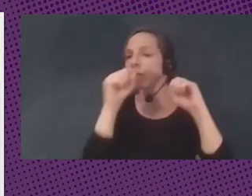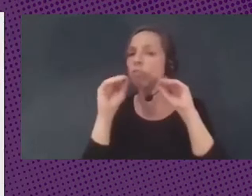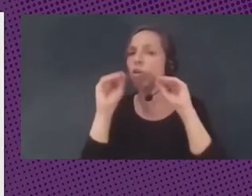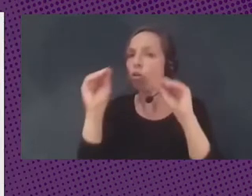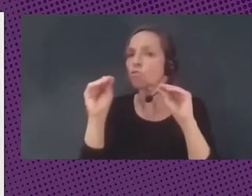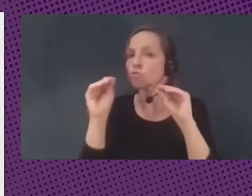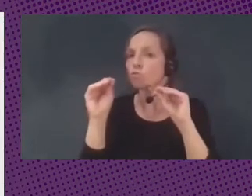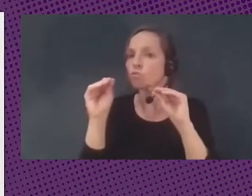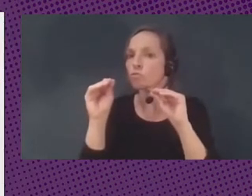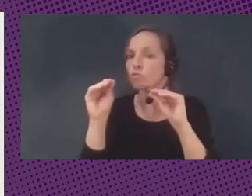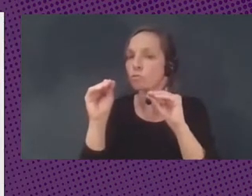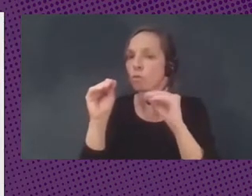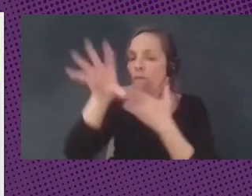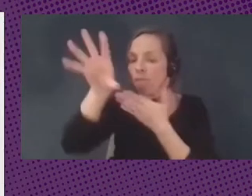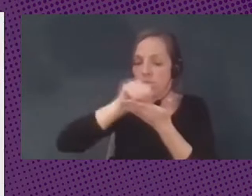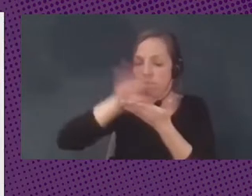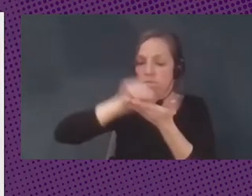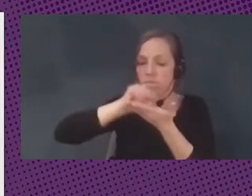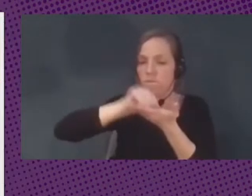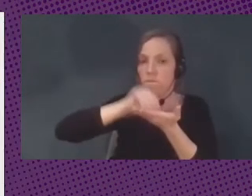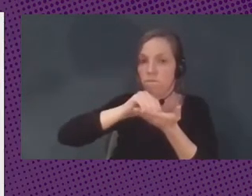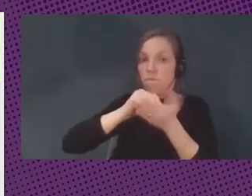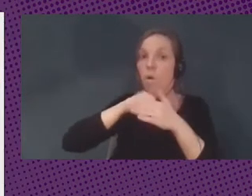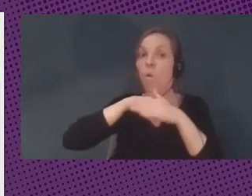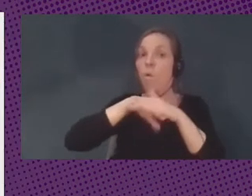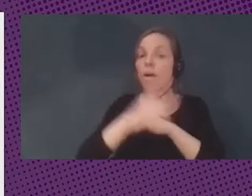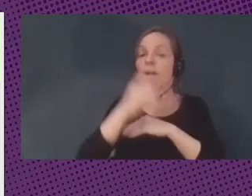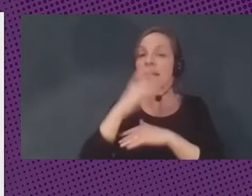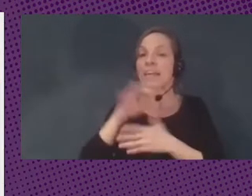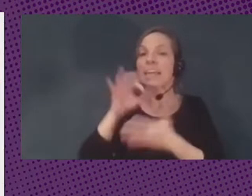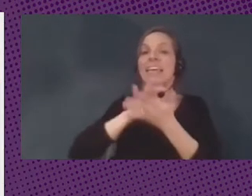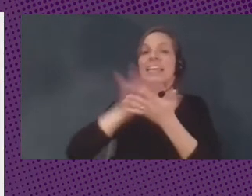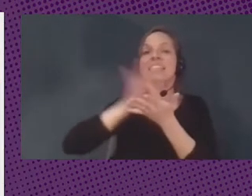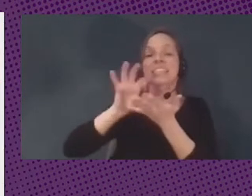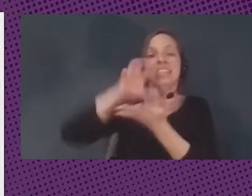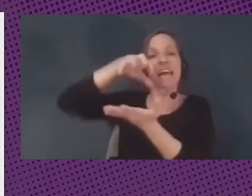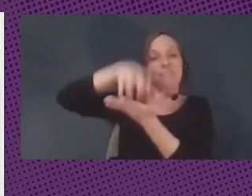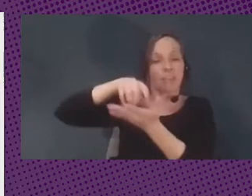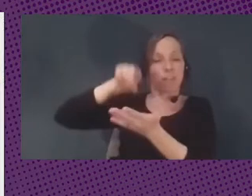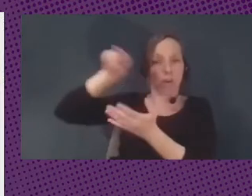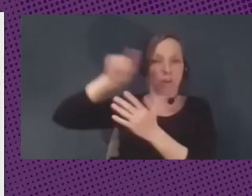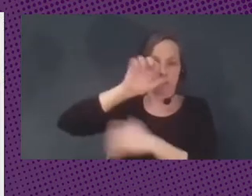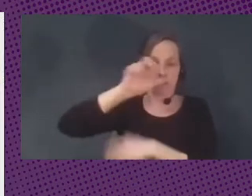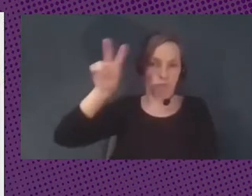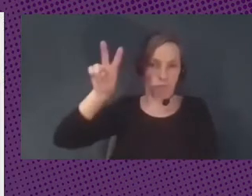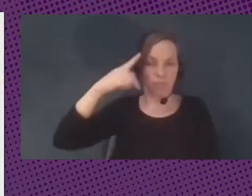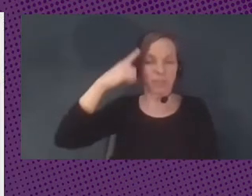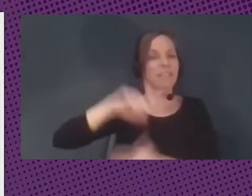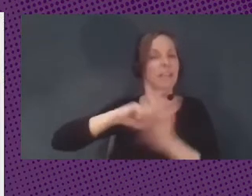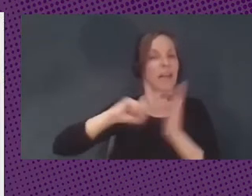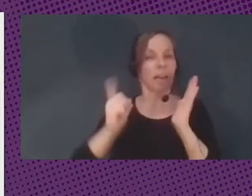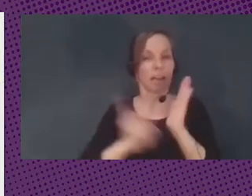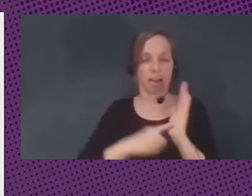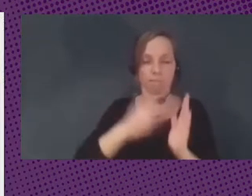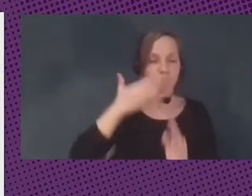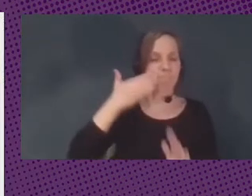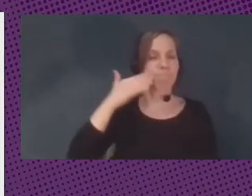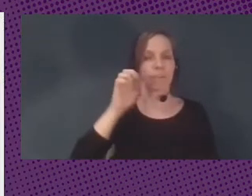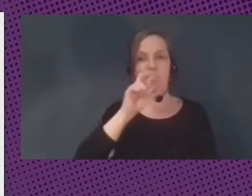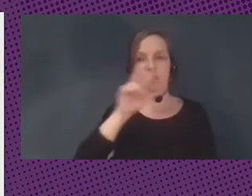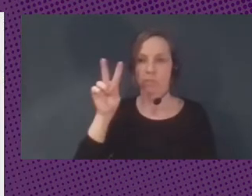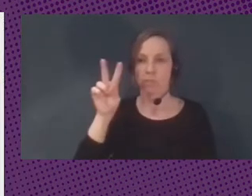siendo almacenada en servidores estadounidenses y dado que la ley patriota de los Estados Unidos permite